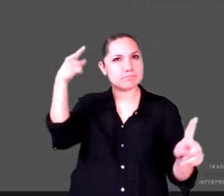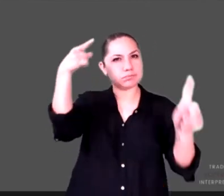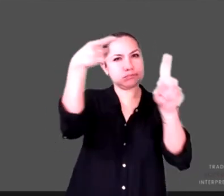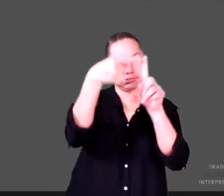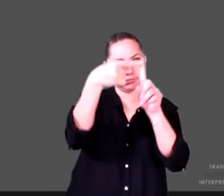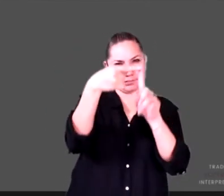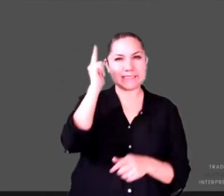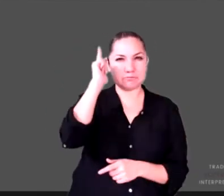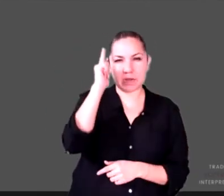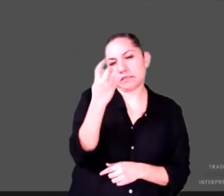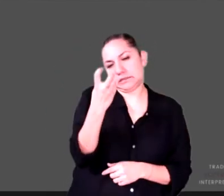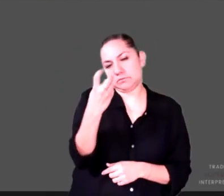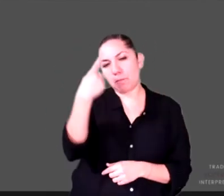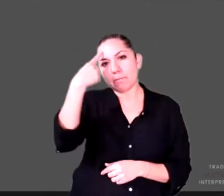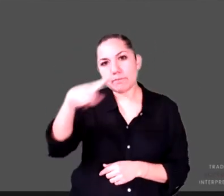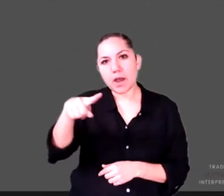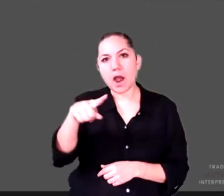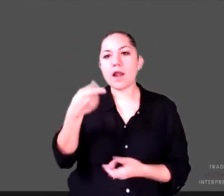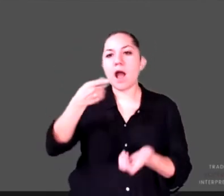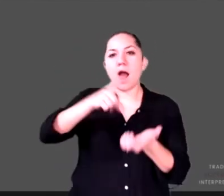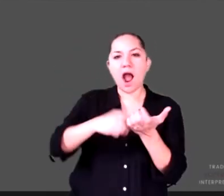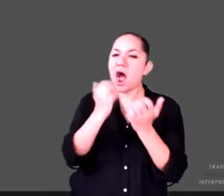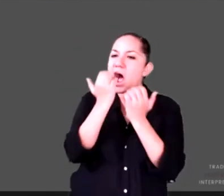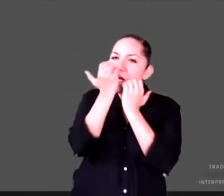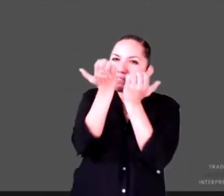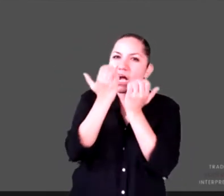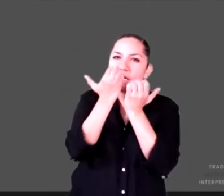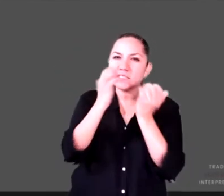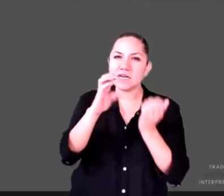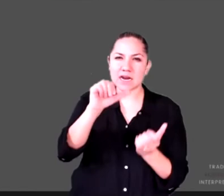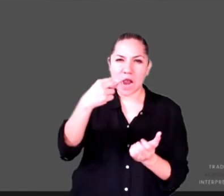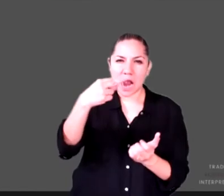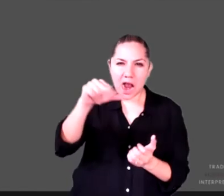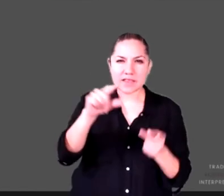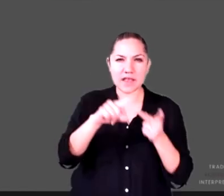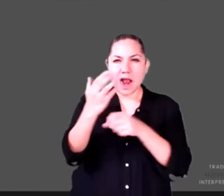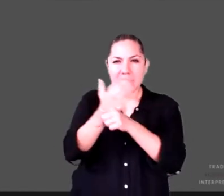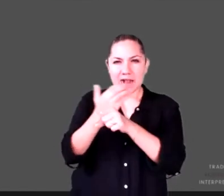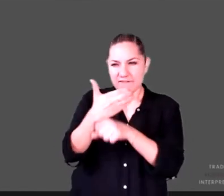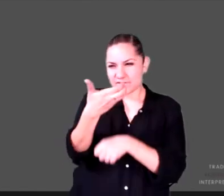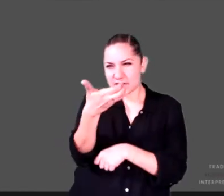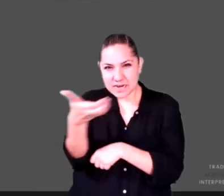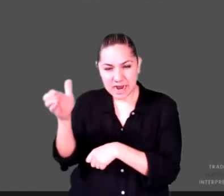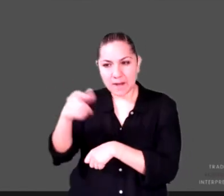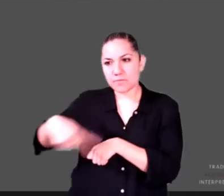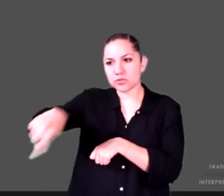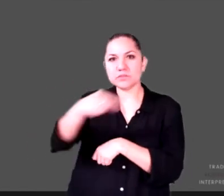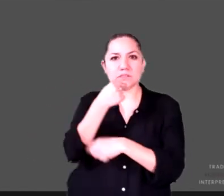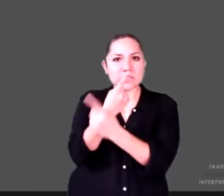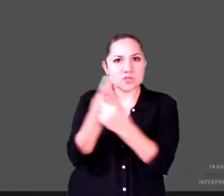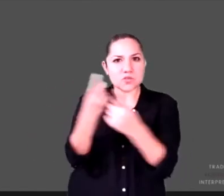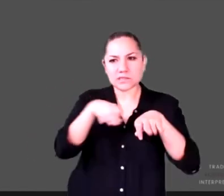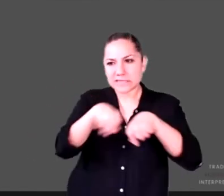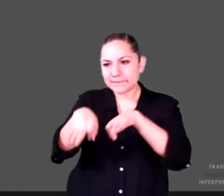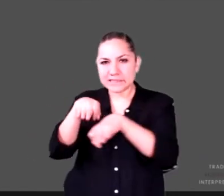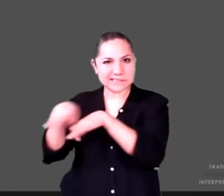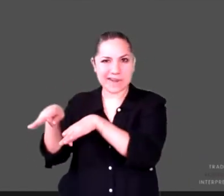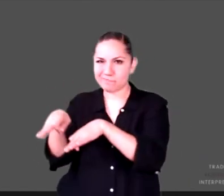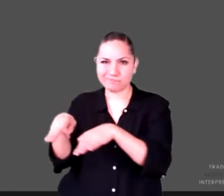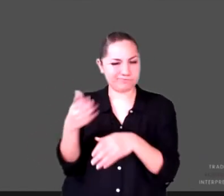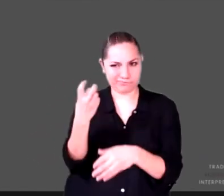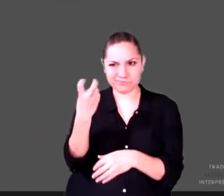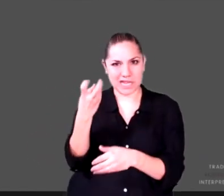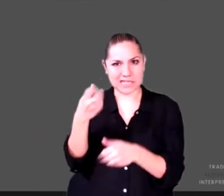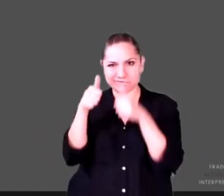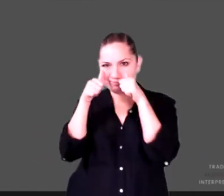infantil en las comunidades cañeras y capitaleras. Es una problemática el trabajo infantil socialmente aceptada,